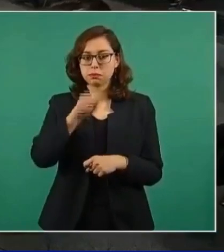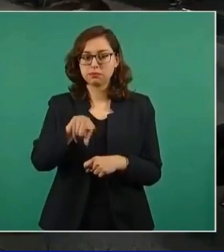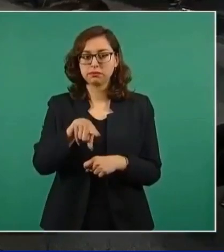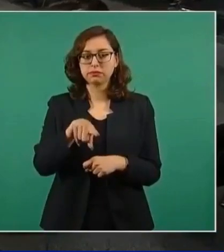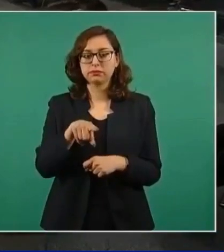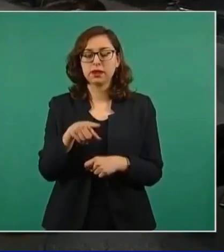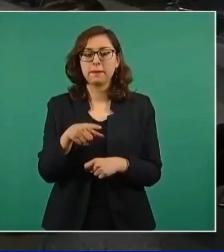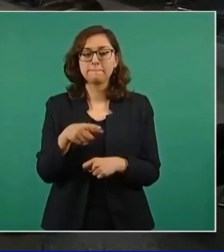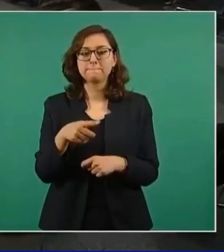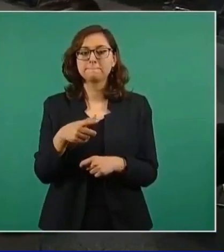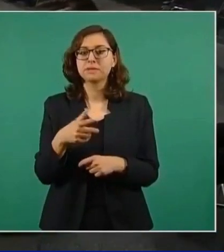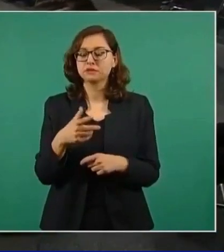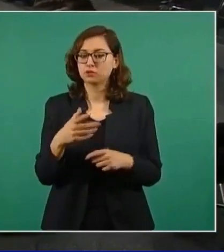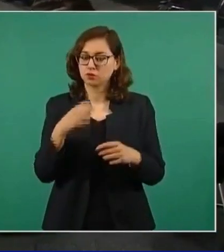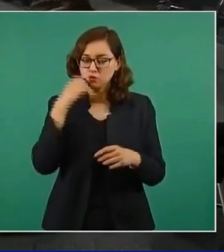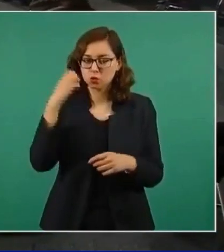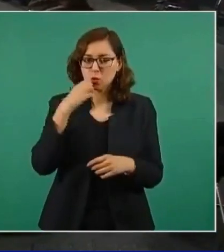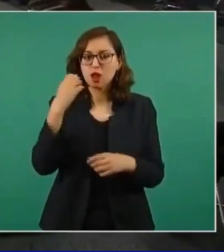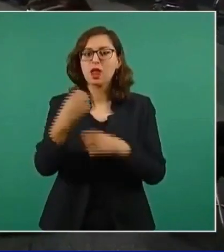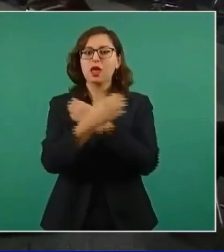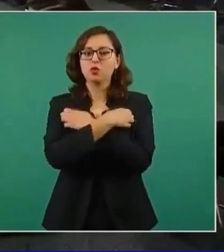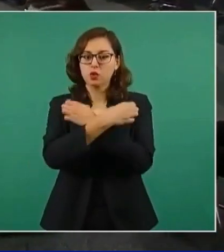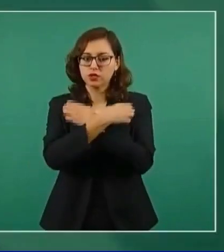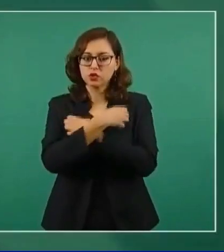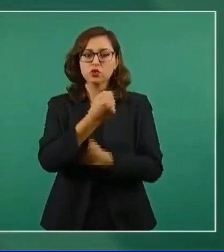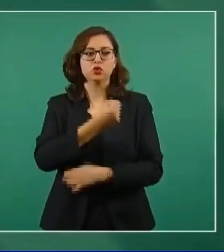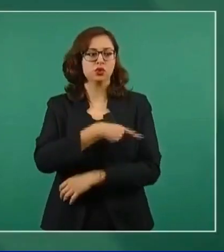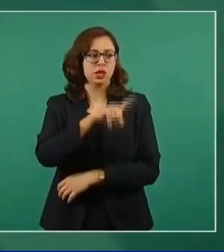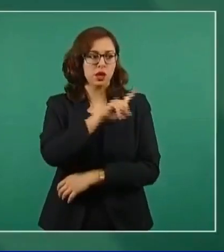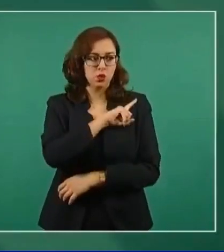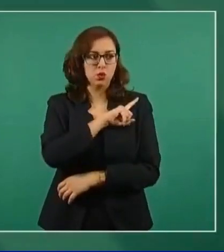educación, salud.